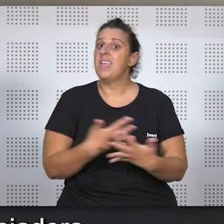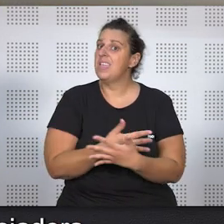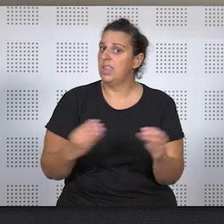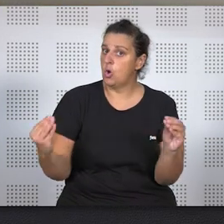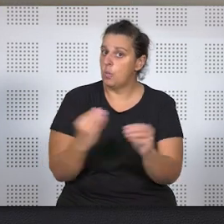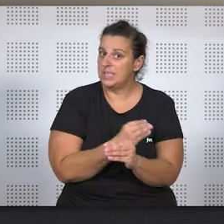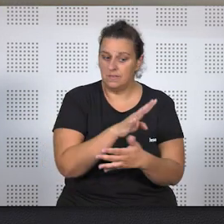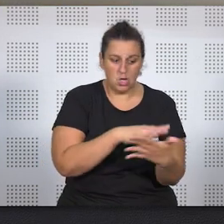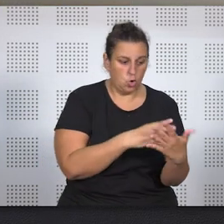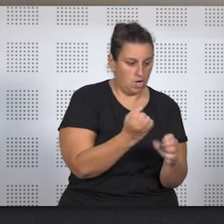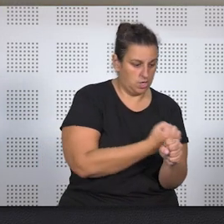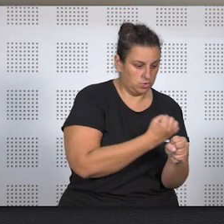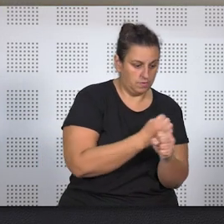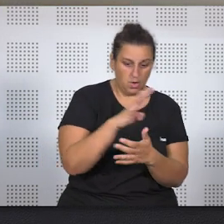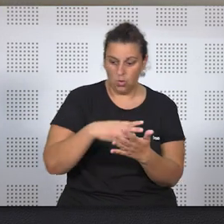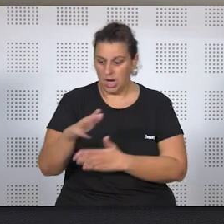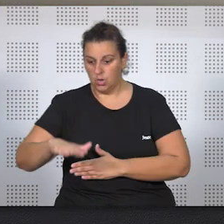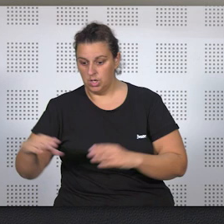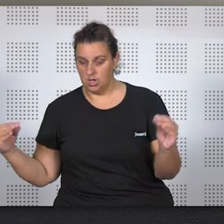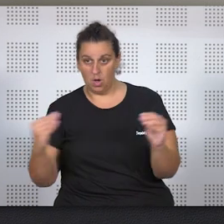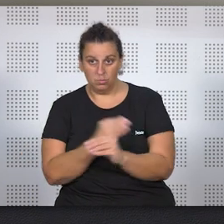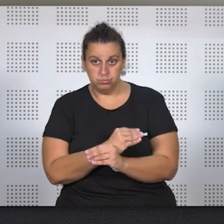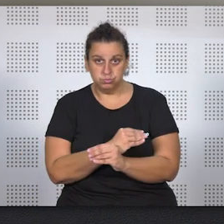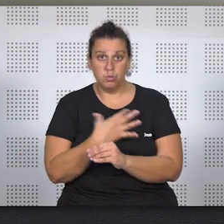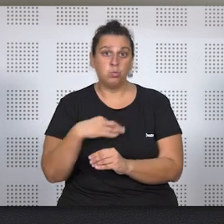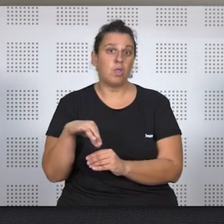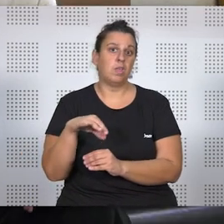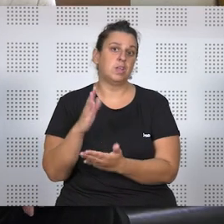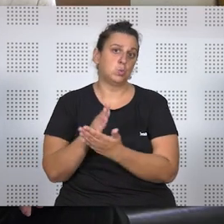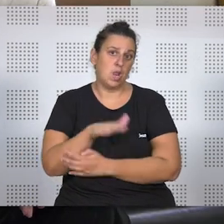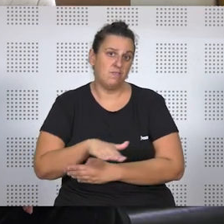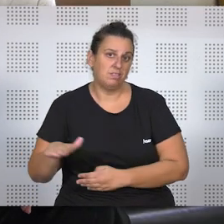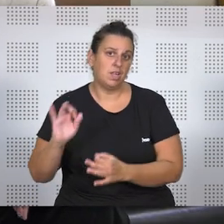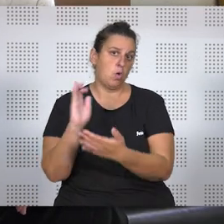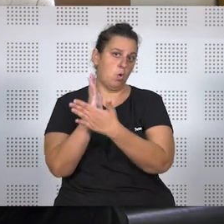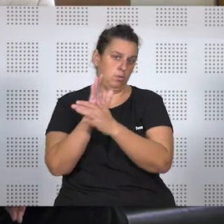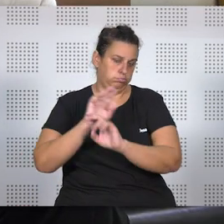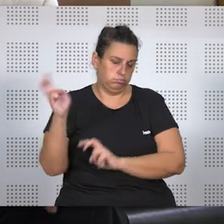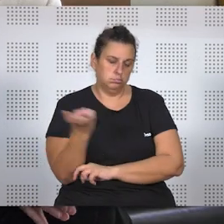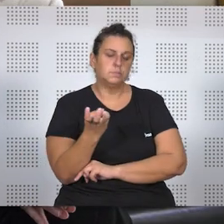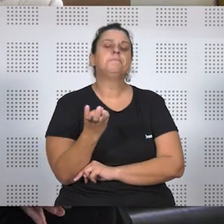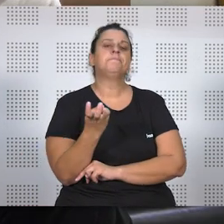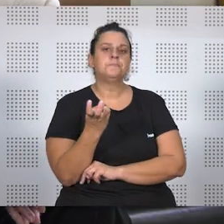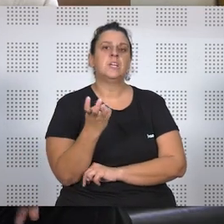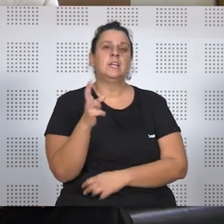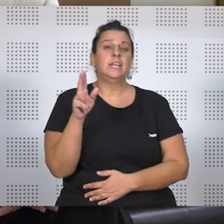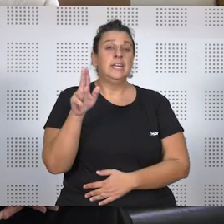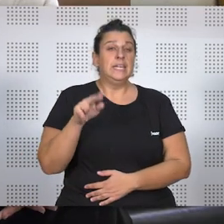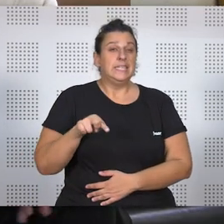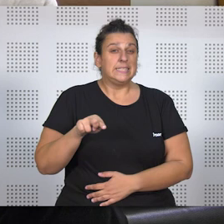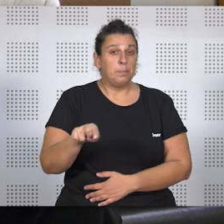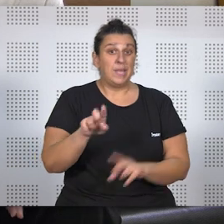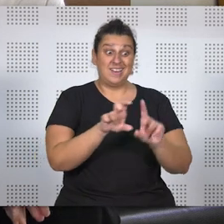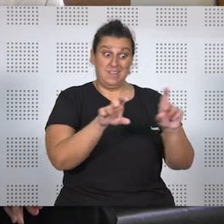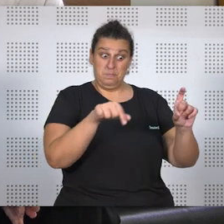de su horario de trabajo con el horario del menor, donde se encuentre bien en el centro infantil o en el centro escolar, etc. Por otro lado, con respecto a la